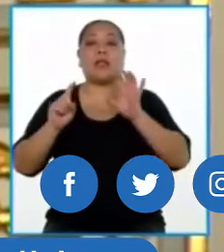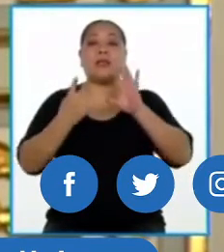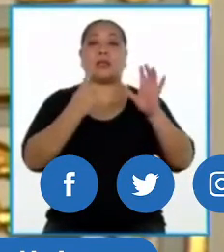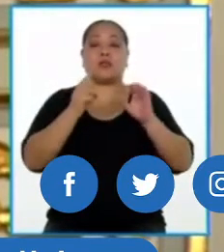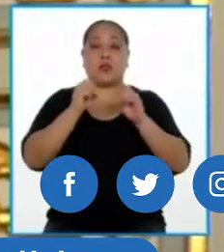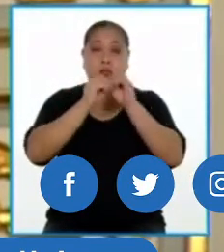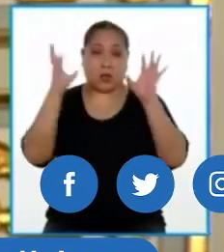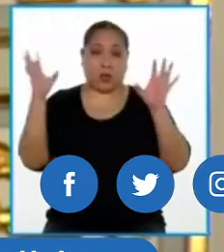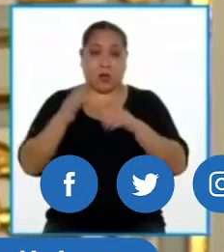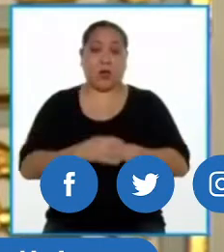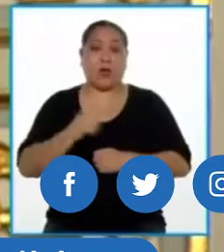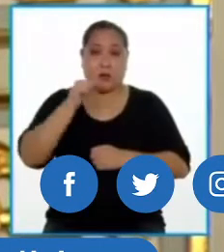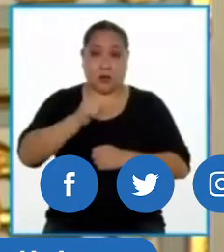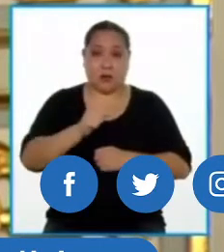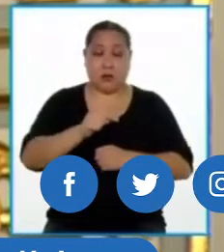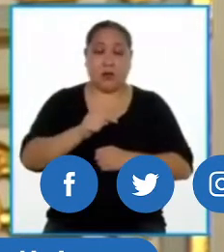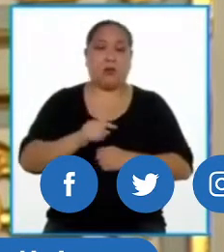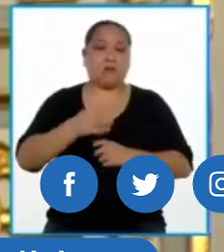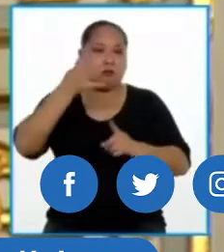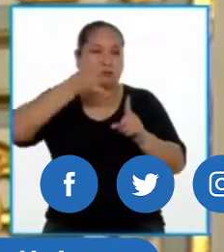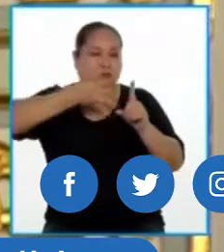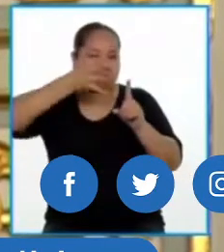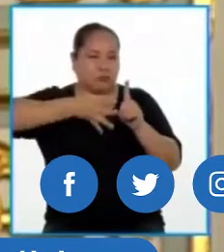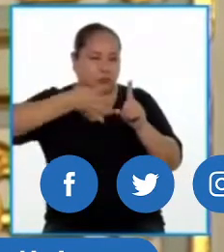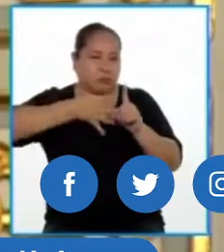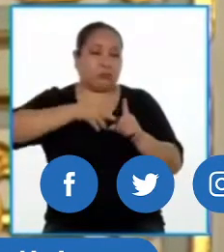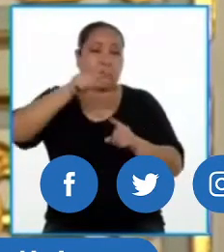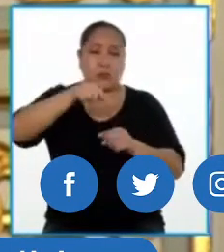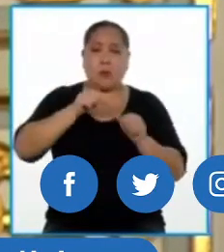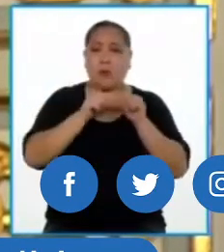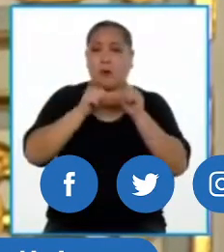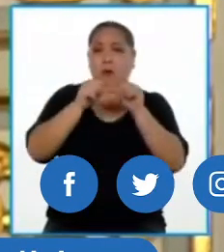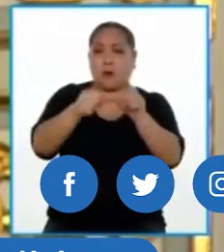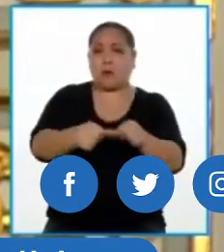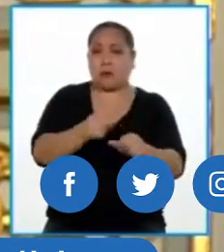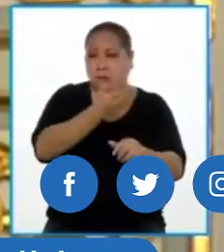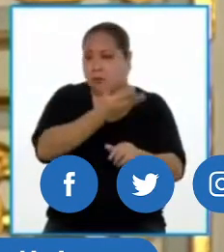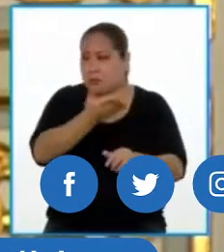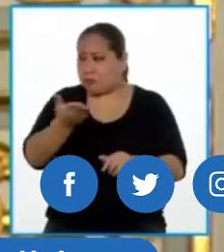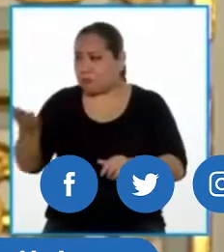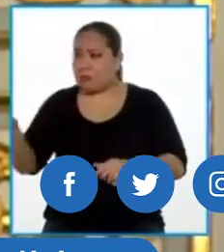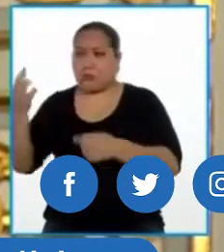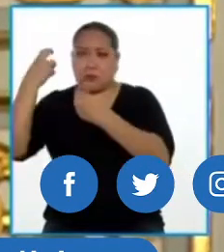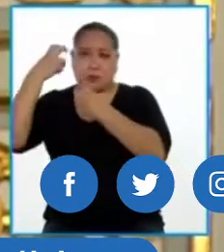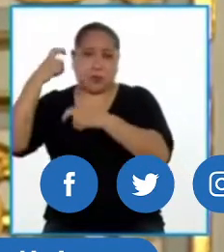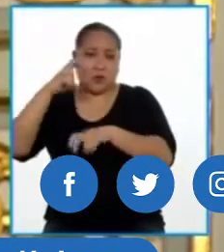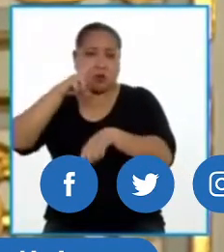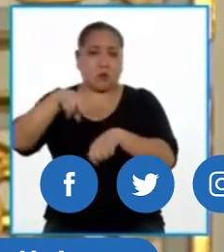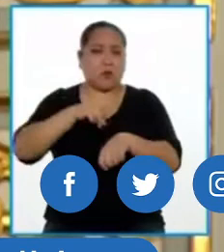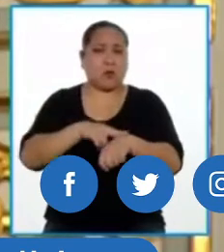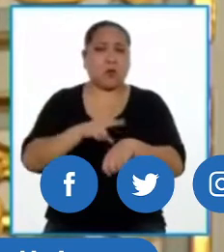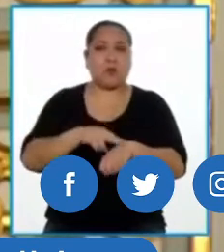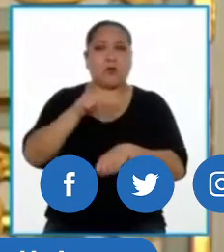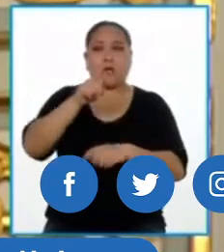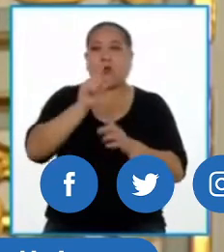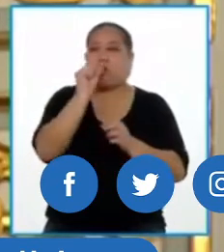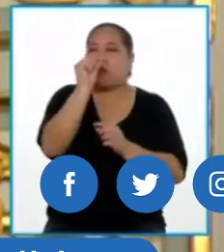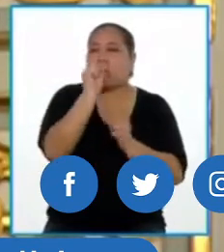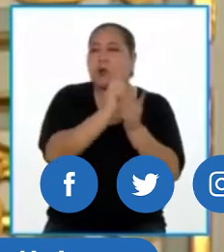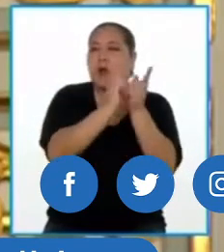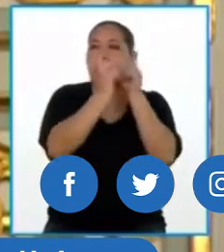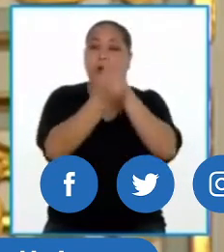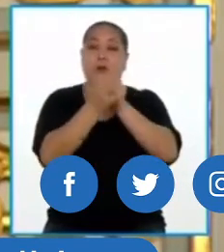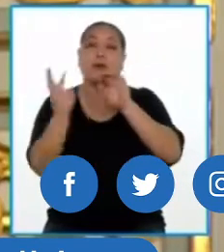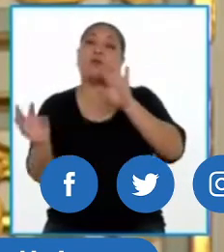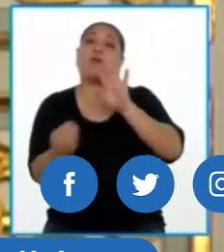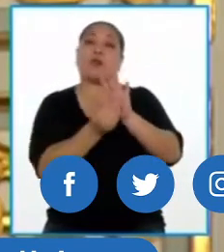cuarentena, y si esta sale negativa, pueden continuar con su recorrido con toda normalidad. Este es un pequeño cambio que se está